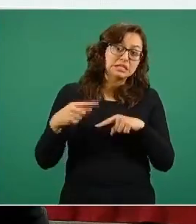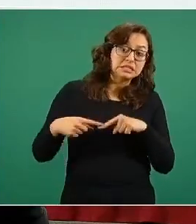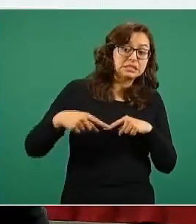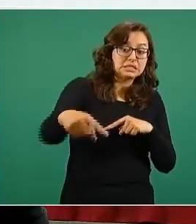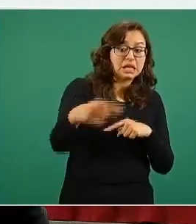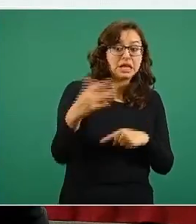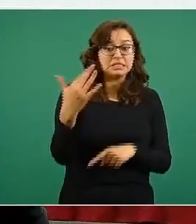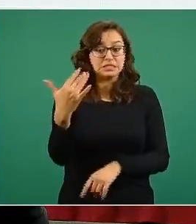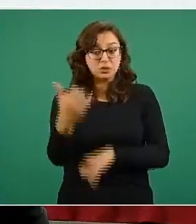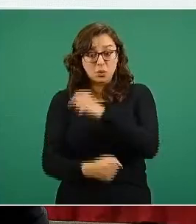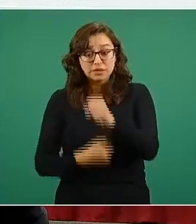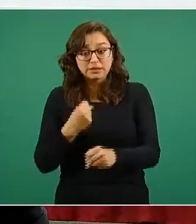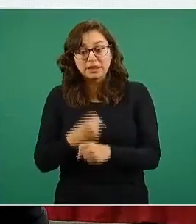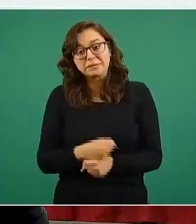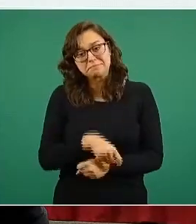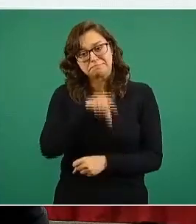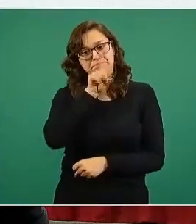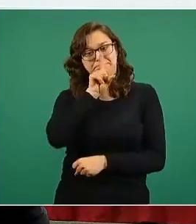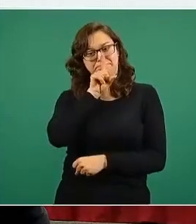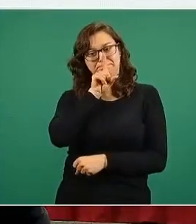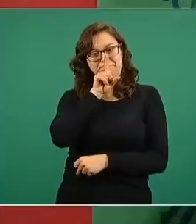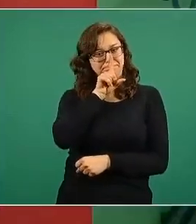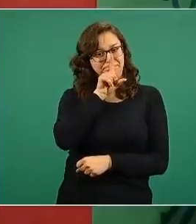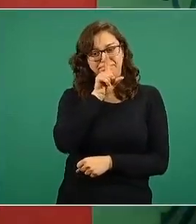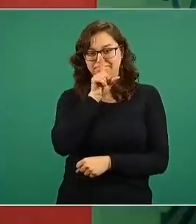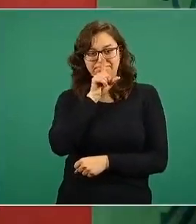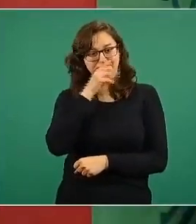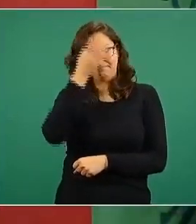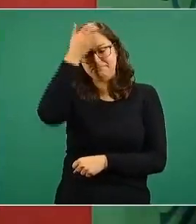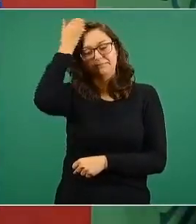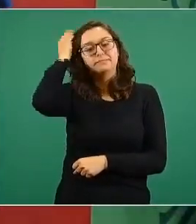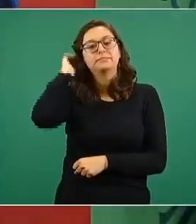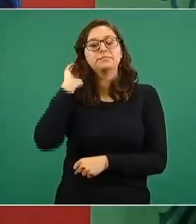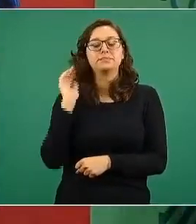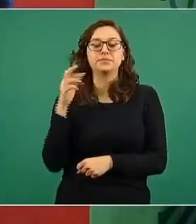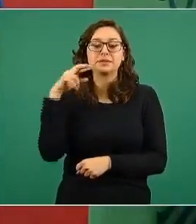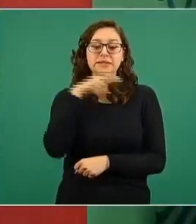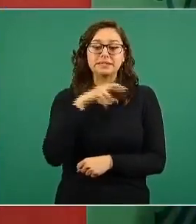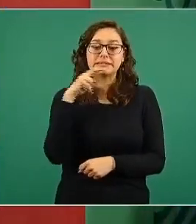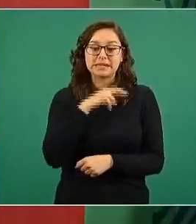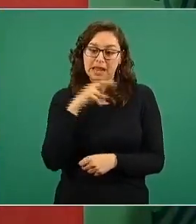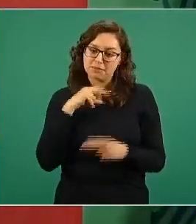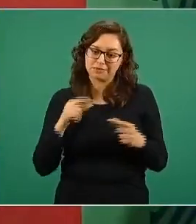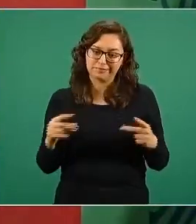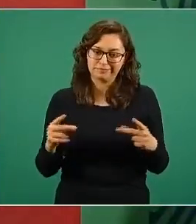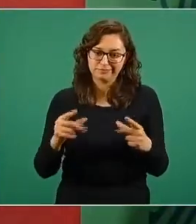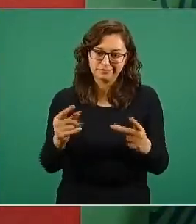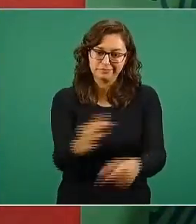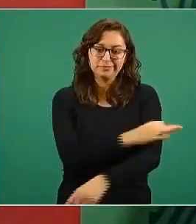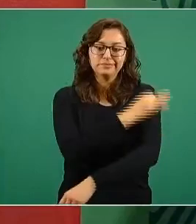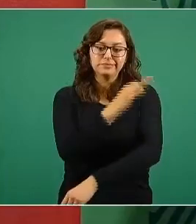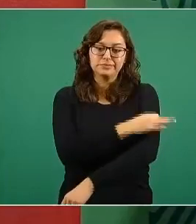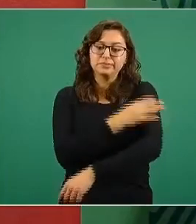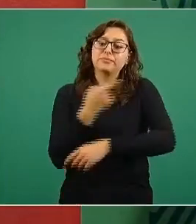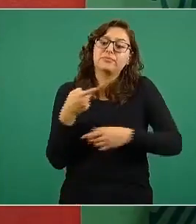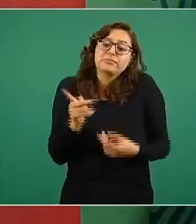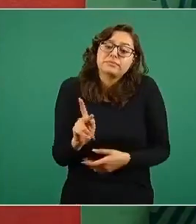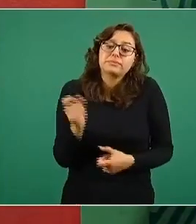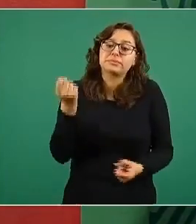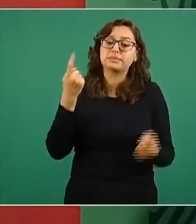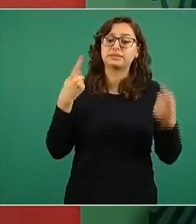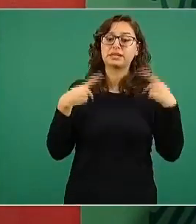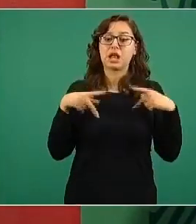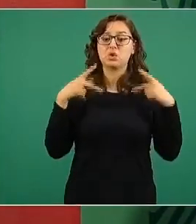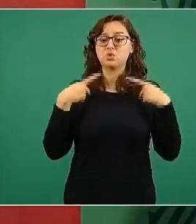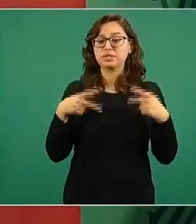ser mucho más expedito. Entonces, todas aquellas personas que queriendo contribuir a la conversación social